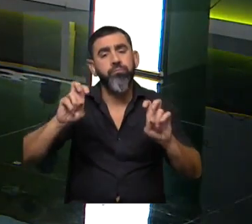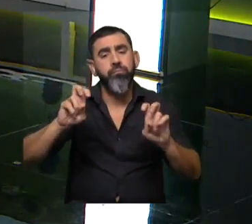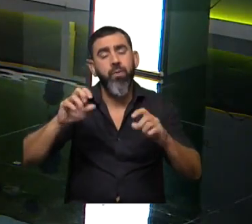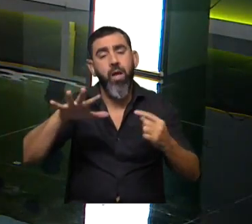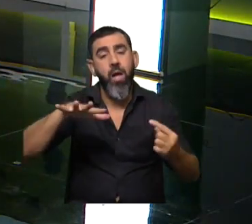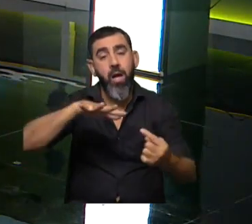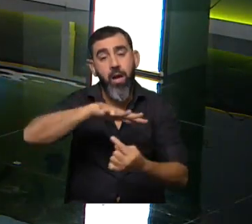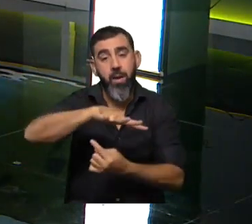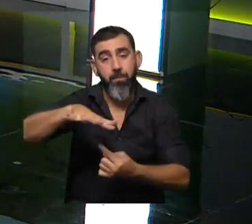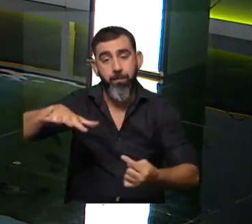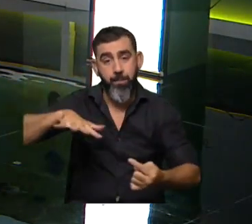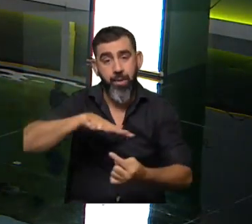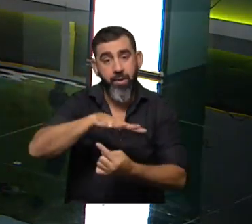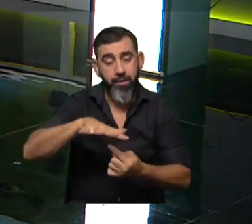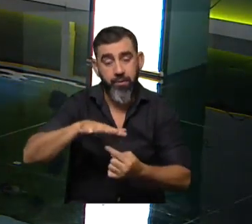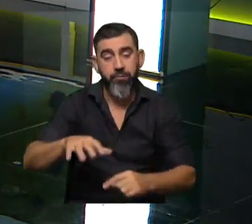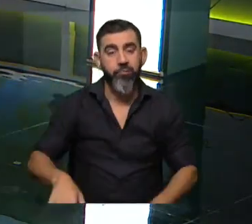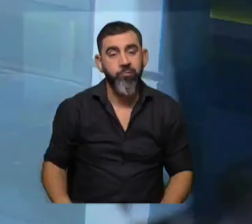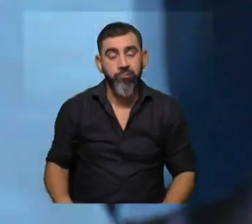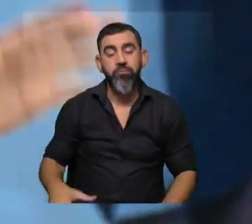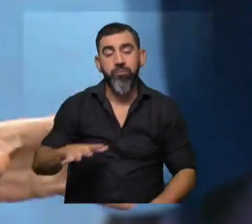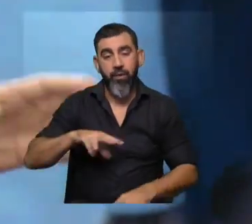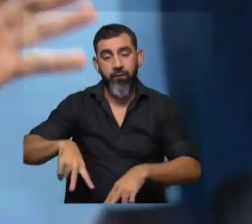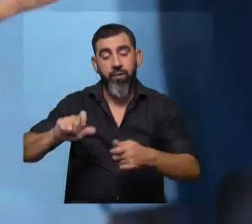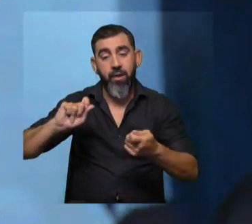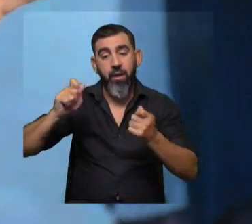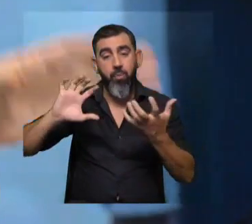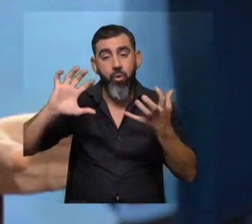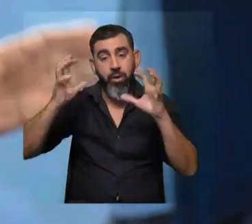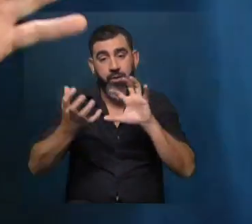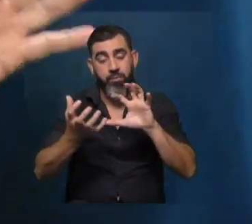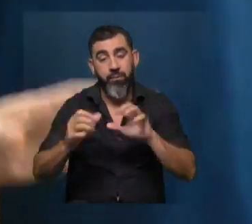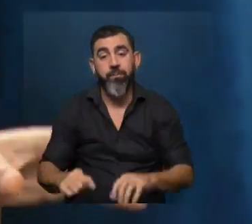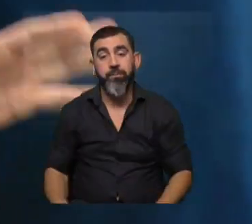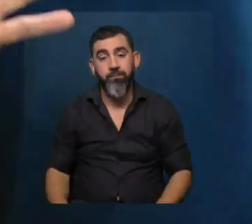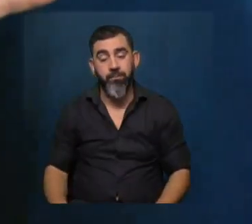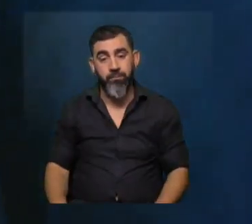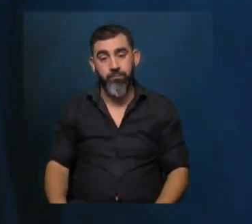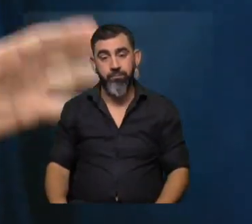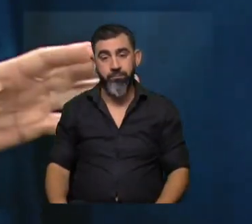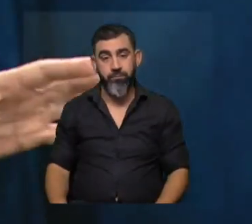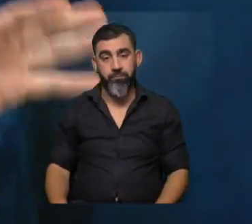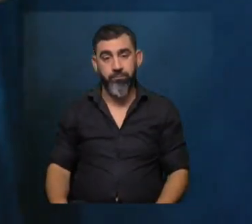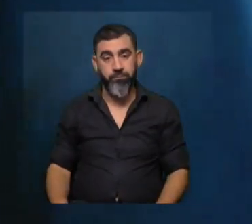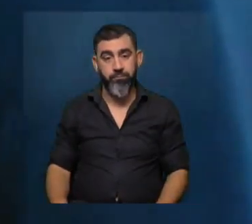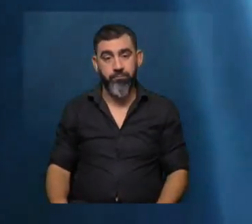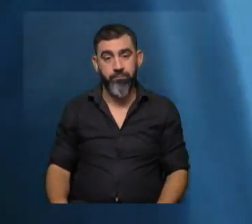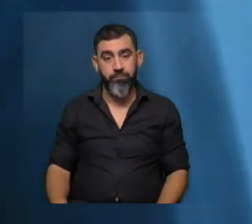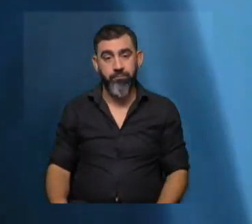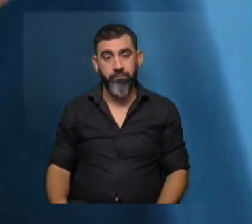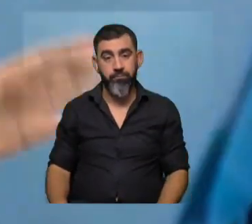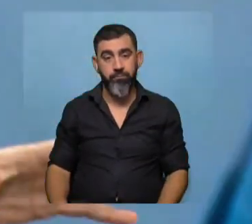ambiental hay investigaciones sobre cambio climático que han respondido a llamados que abrieron recientemente